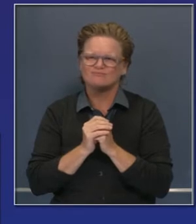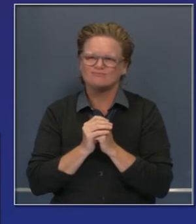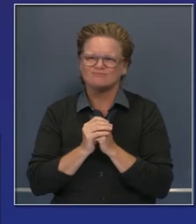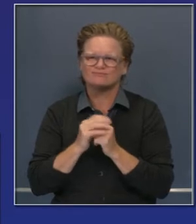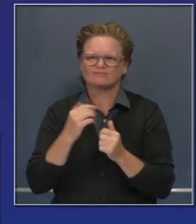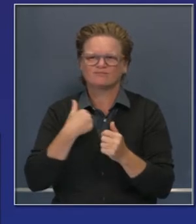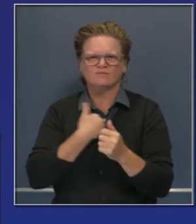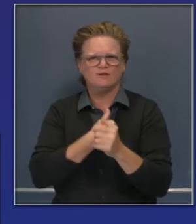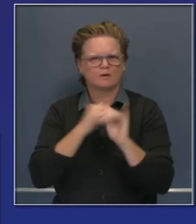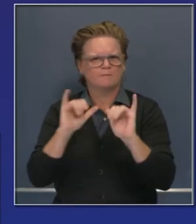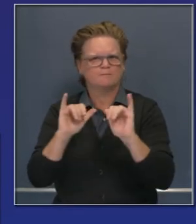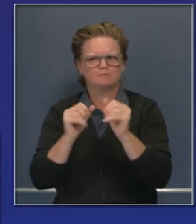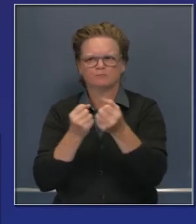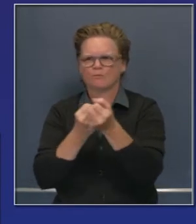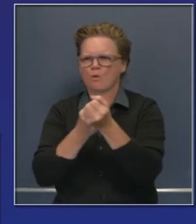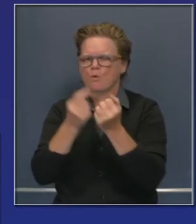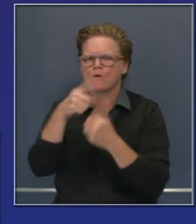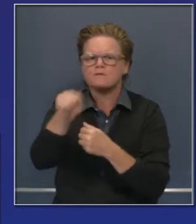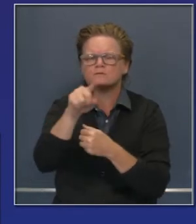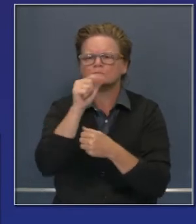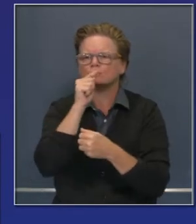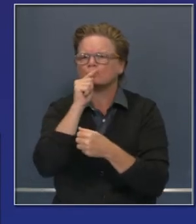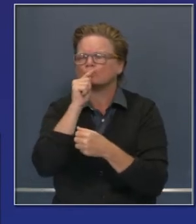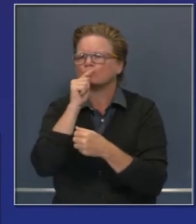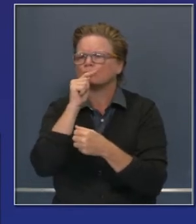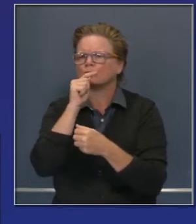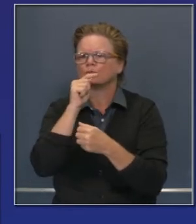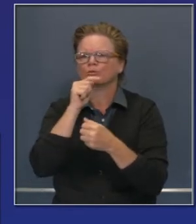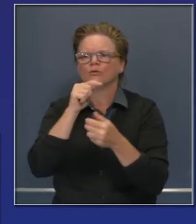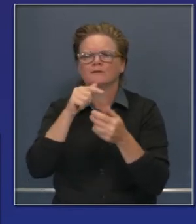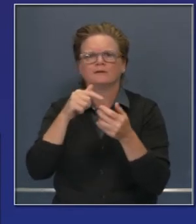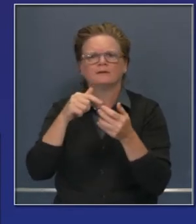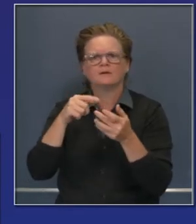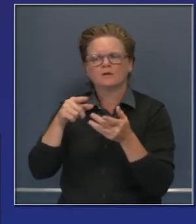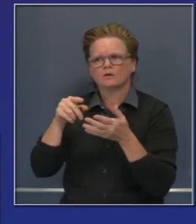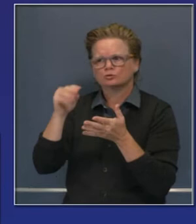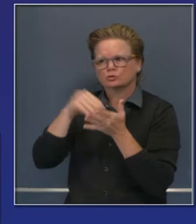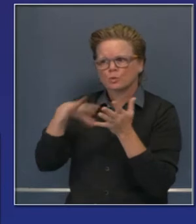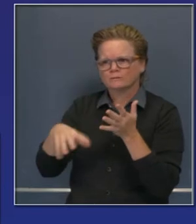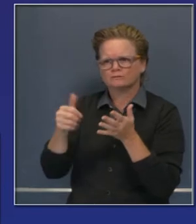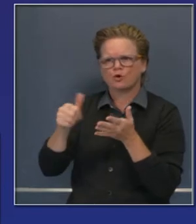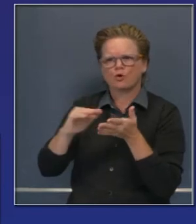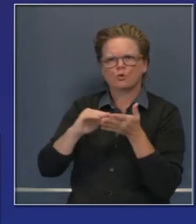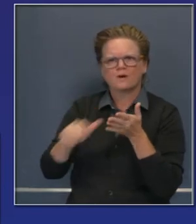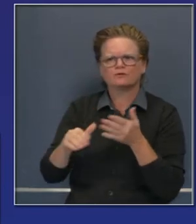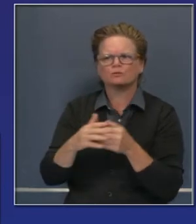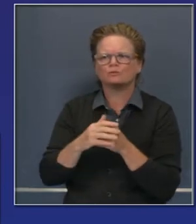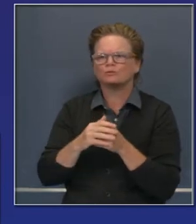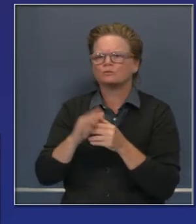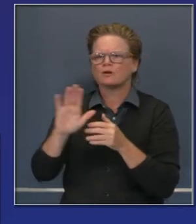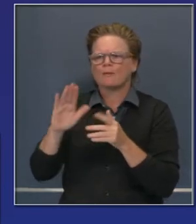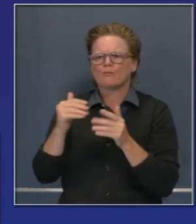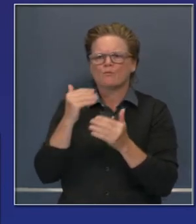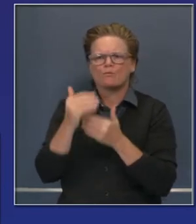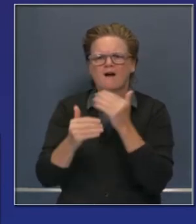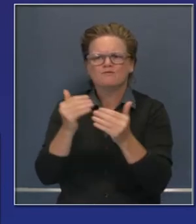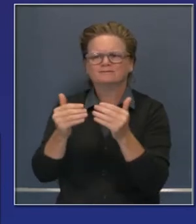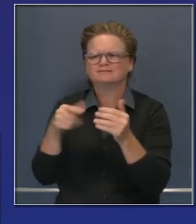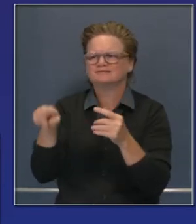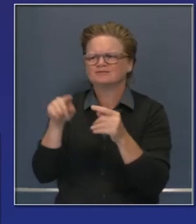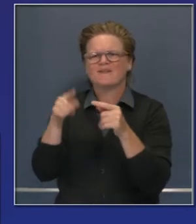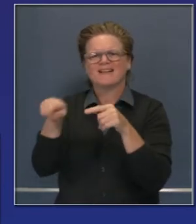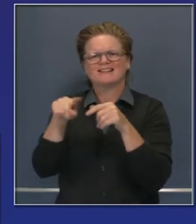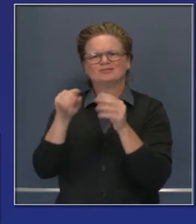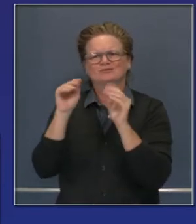Probablemente habrá más renuncias aceptadas para el grupo de estudiantes, logrando progreso para